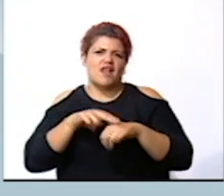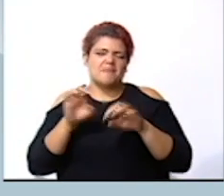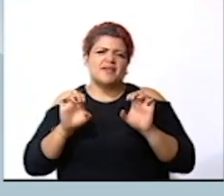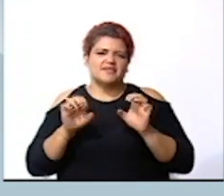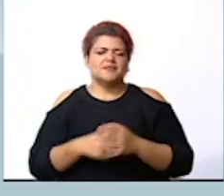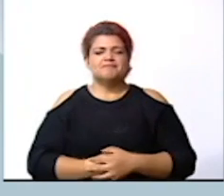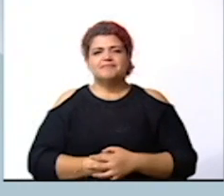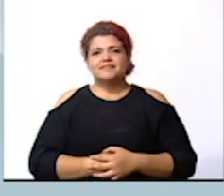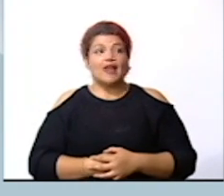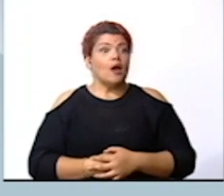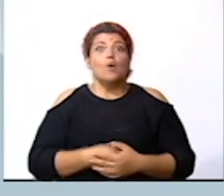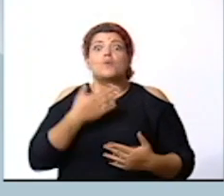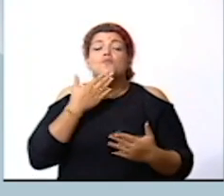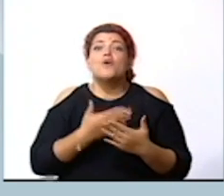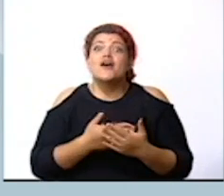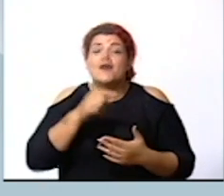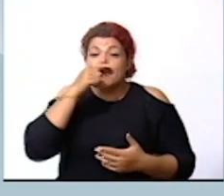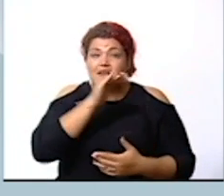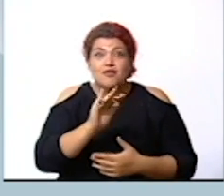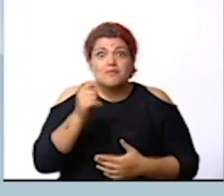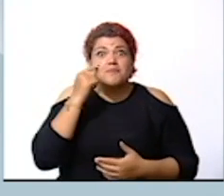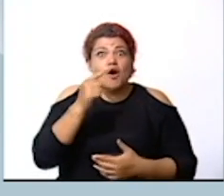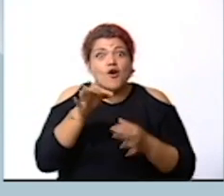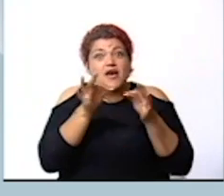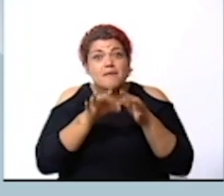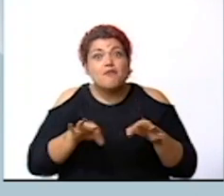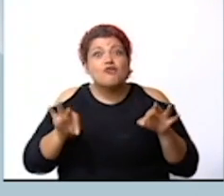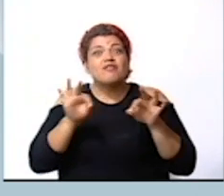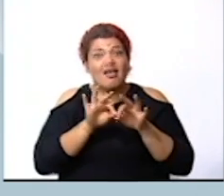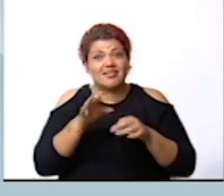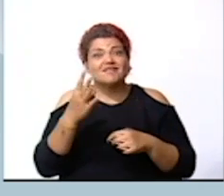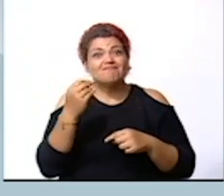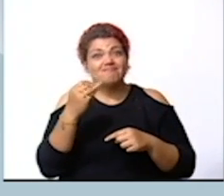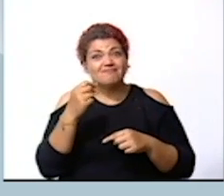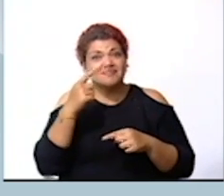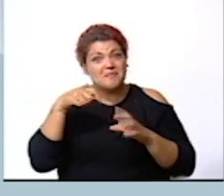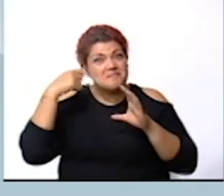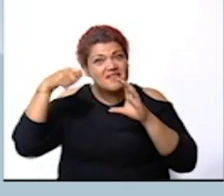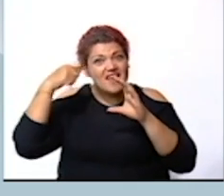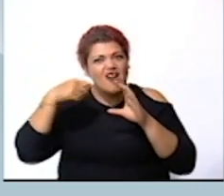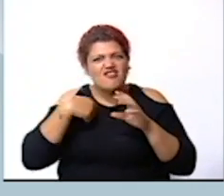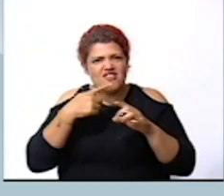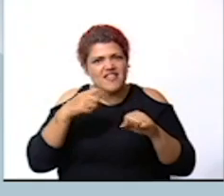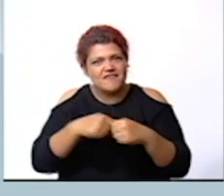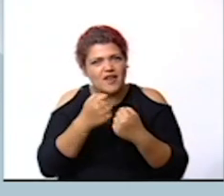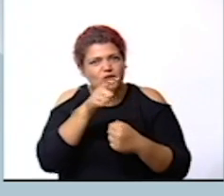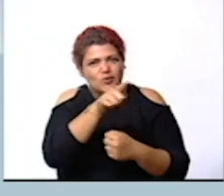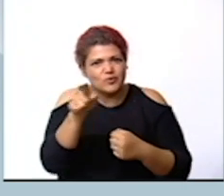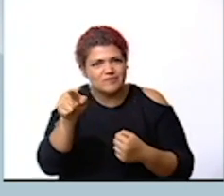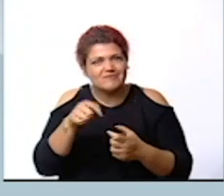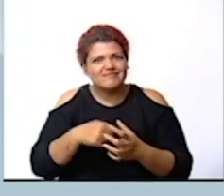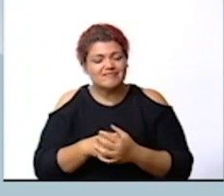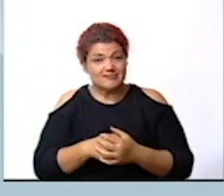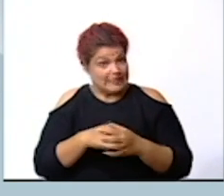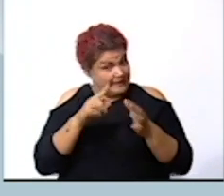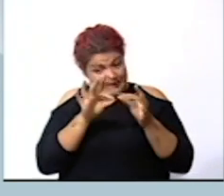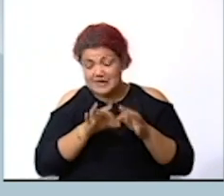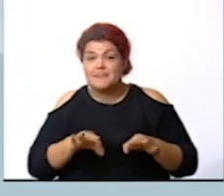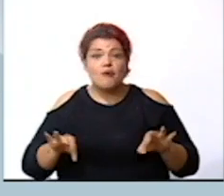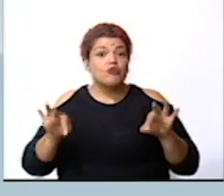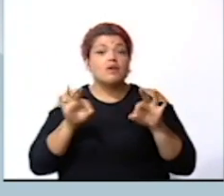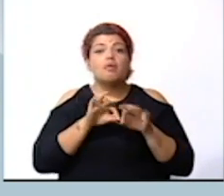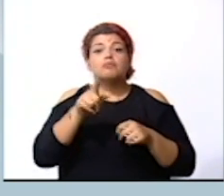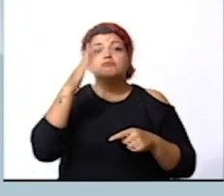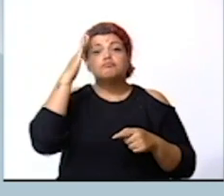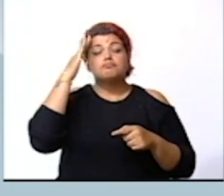bueno niños y niñas vieron qué importante lo que nos habla del vídeo y del reto que yo les dejé a ustedes es importante